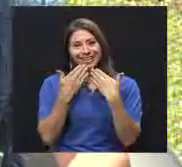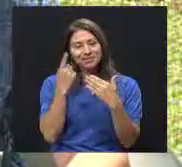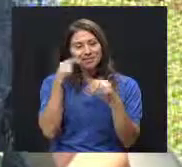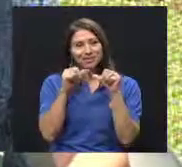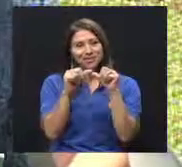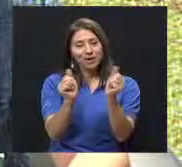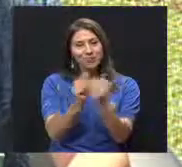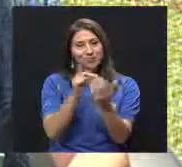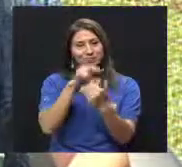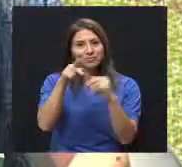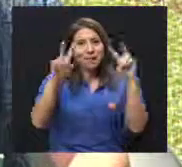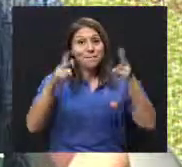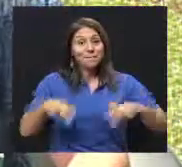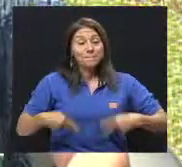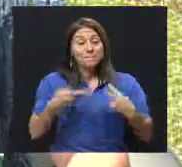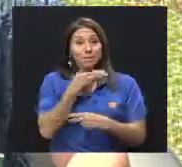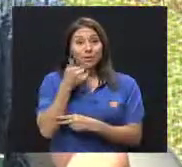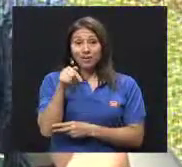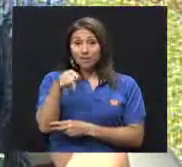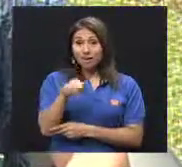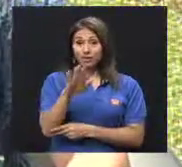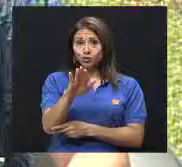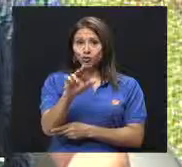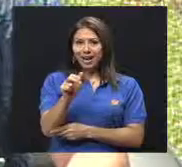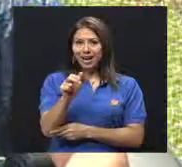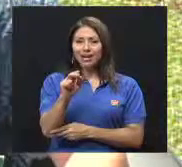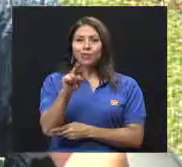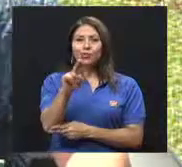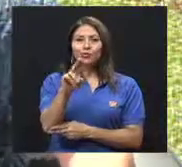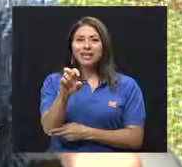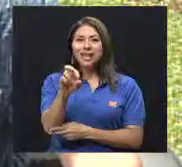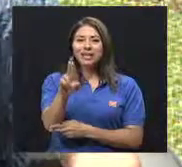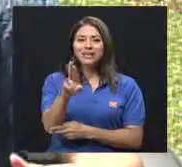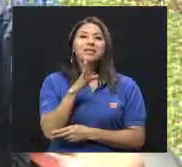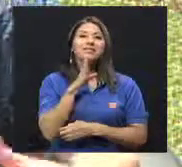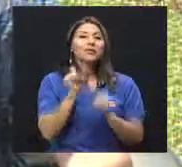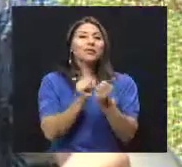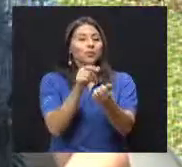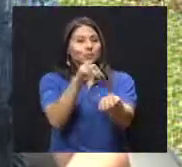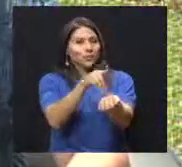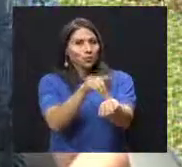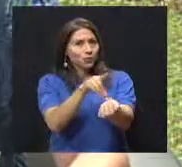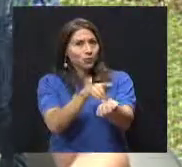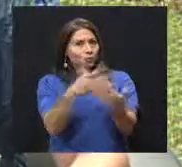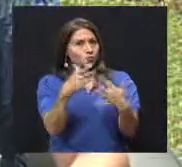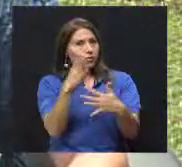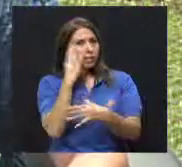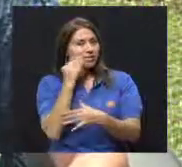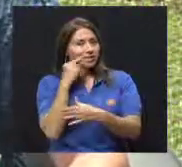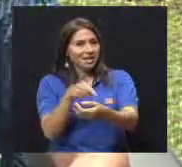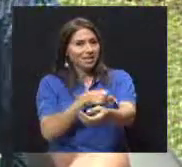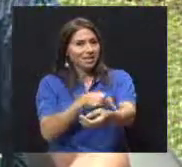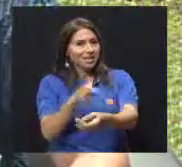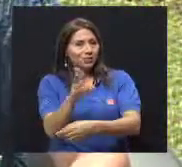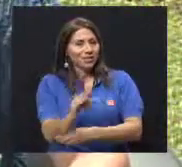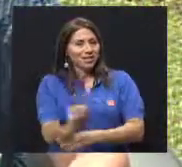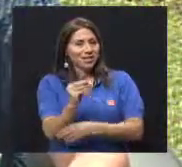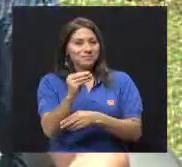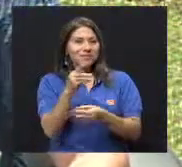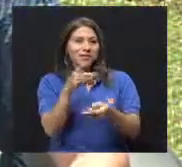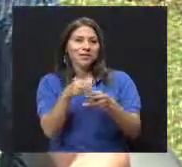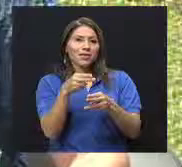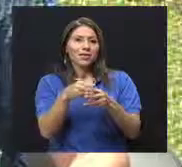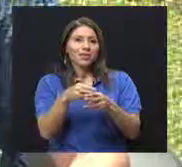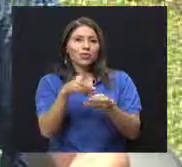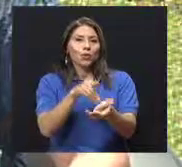Gracias por continuar con Vivir Mejor aquí por su canal UCR. Estamos conversando con el endocrinólogo con bastante experiencia en diabetes juvenil. Se